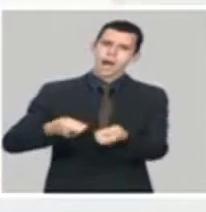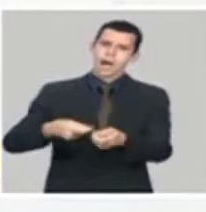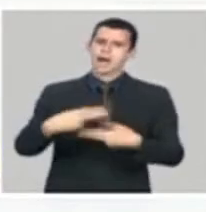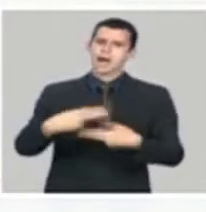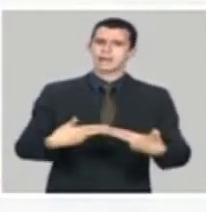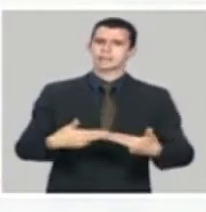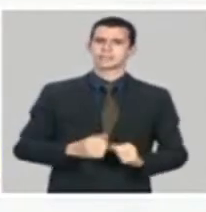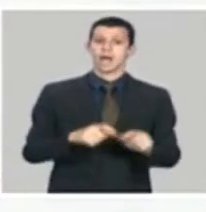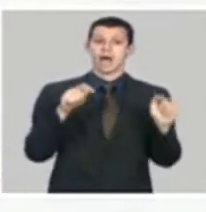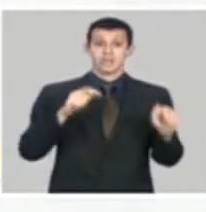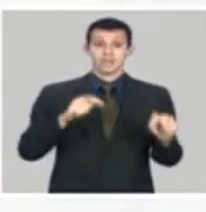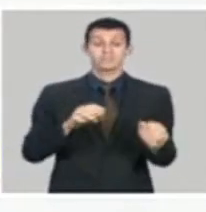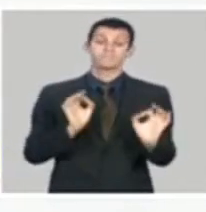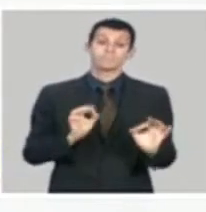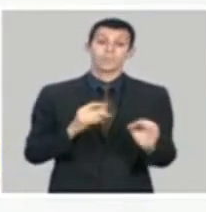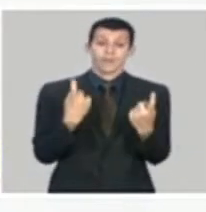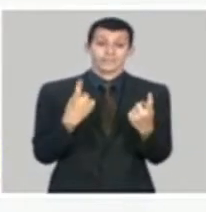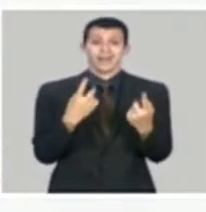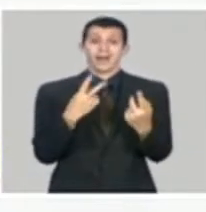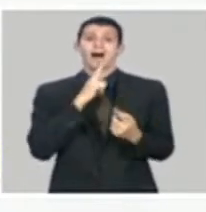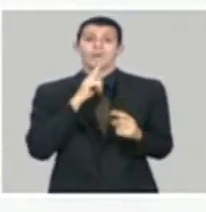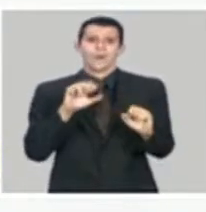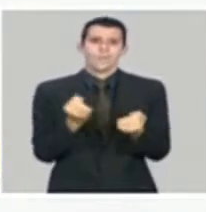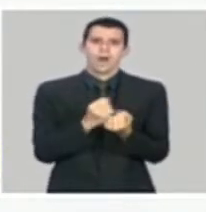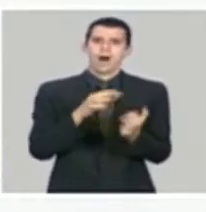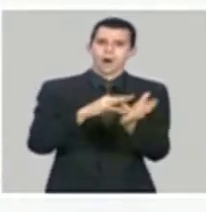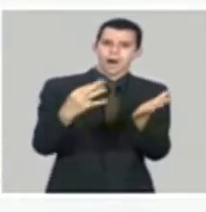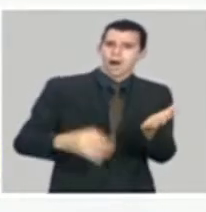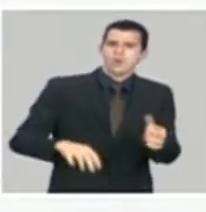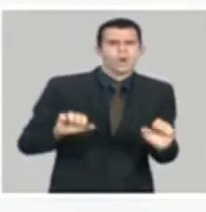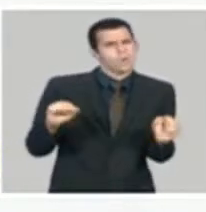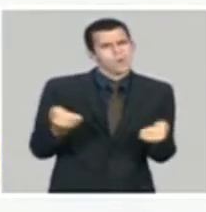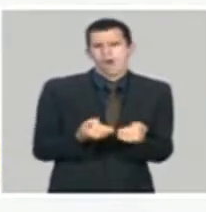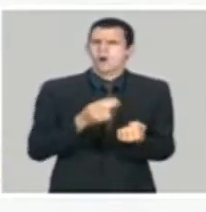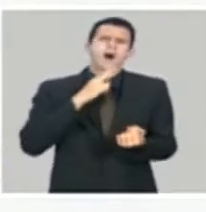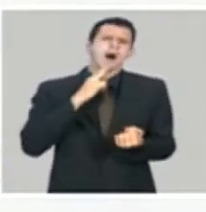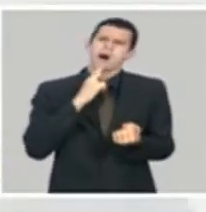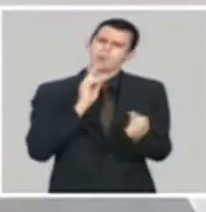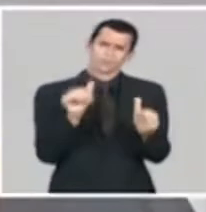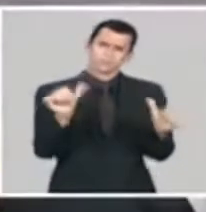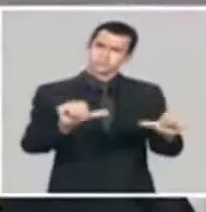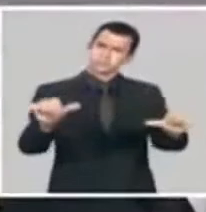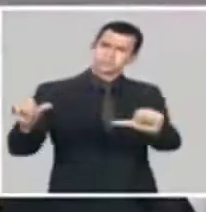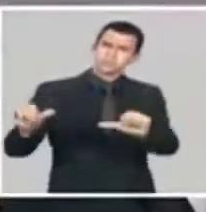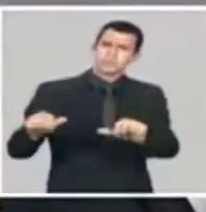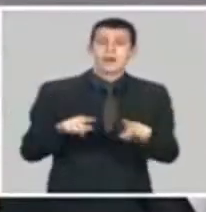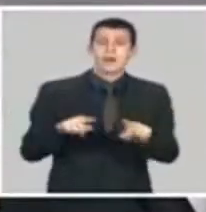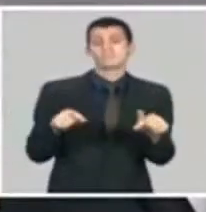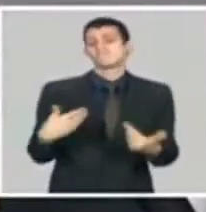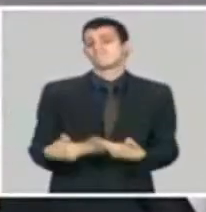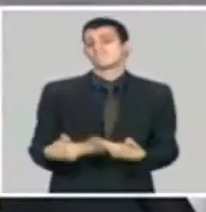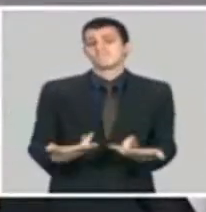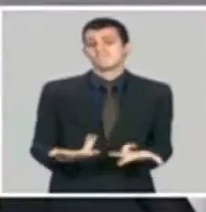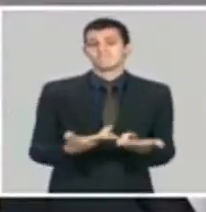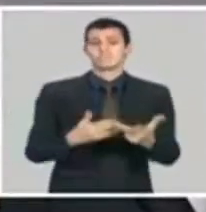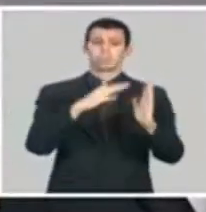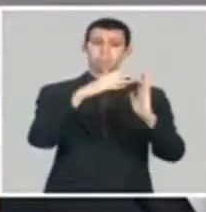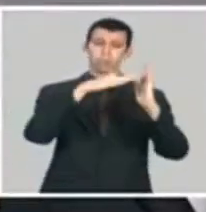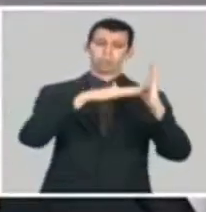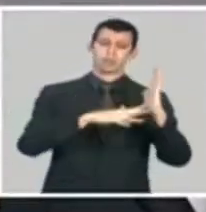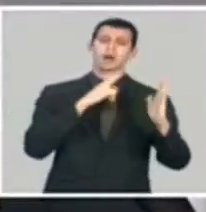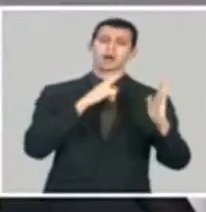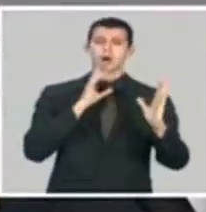hectómetros han disminuido. Ahora, el llenado nacional de los embarses es de un